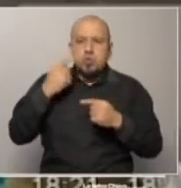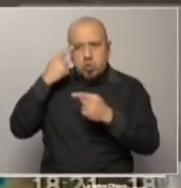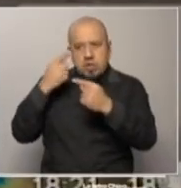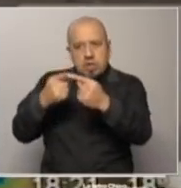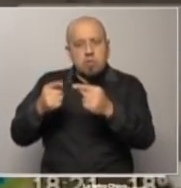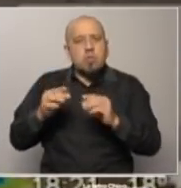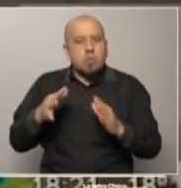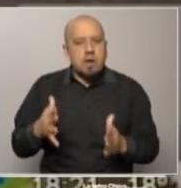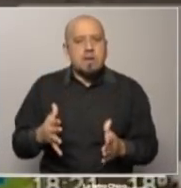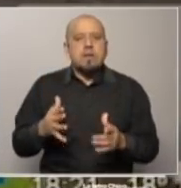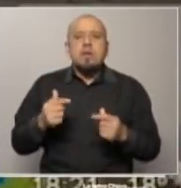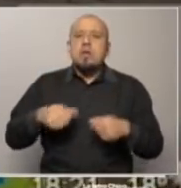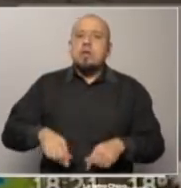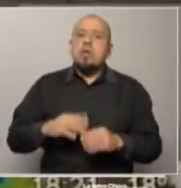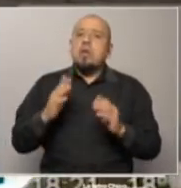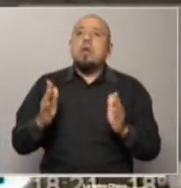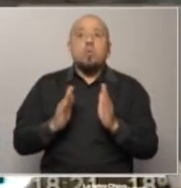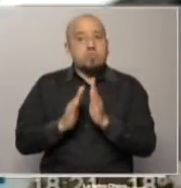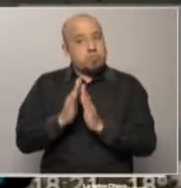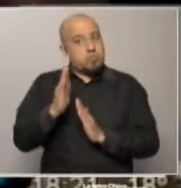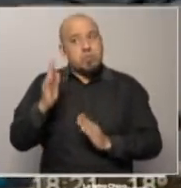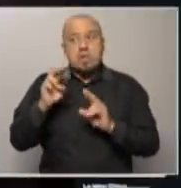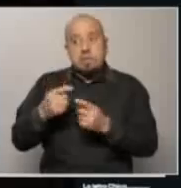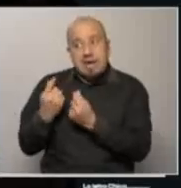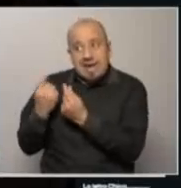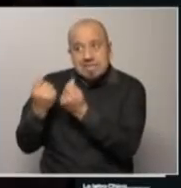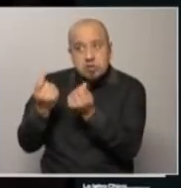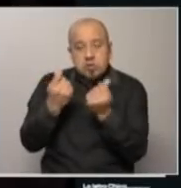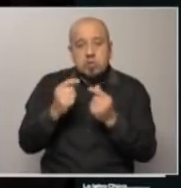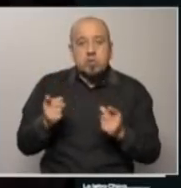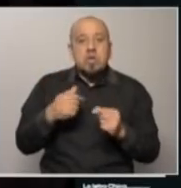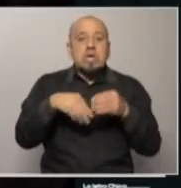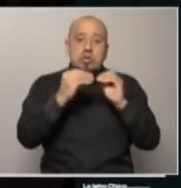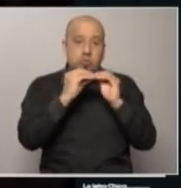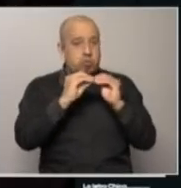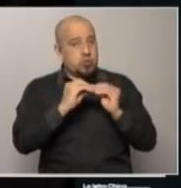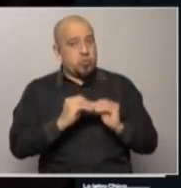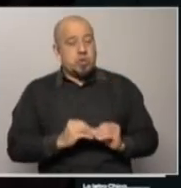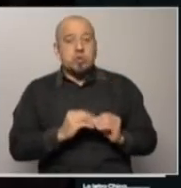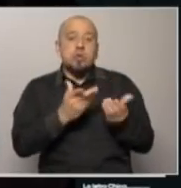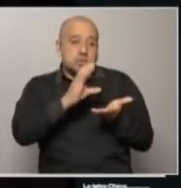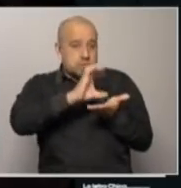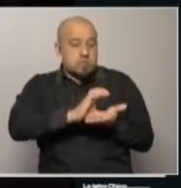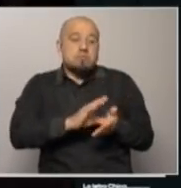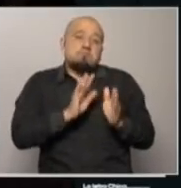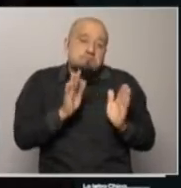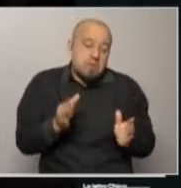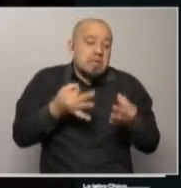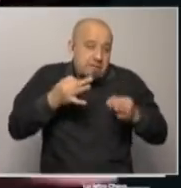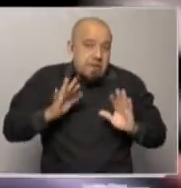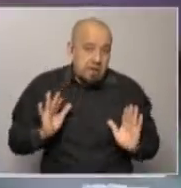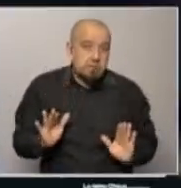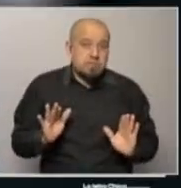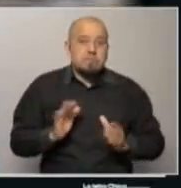que no haya un crecimiento real del gasto público. Es un presupuesto razonable dentro de las posibilidades